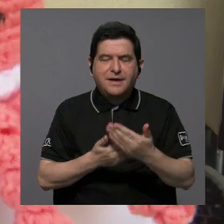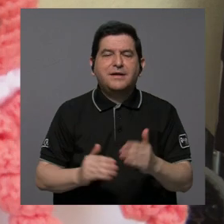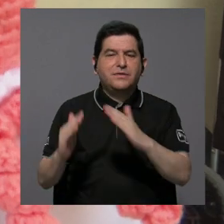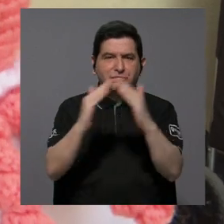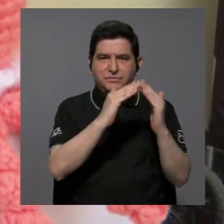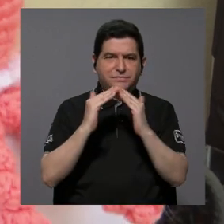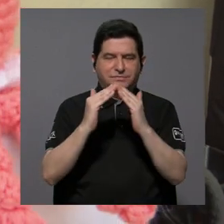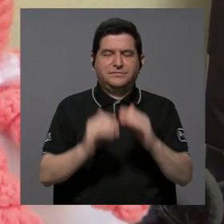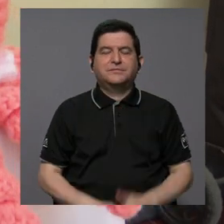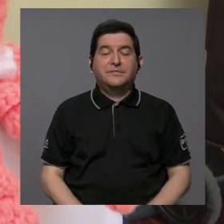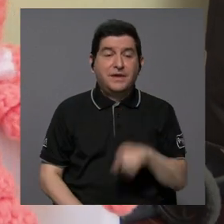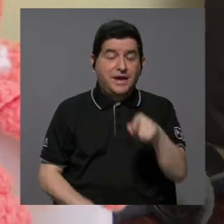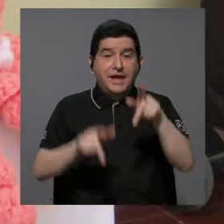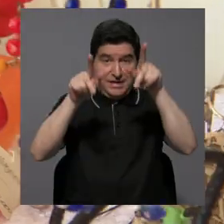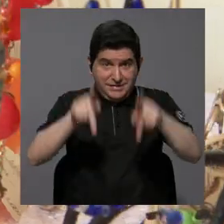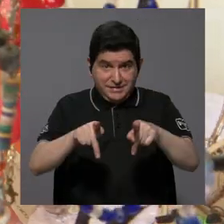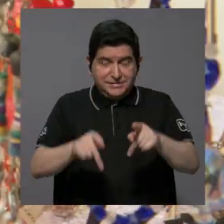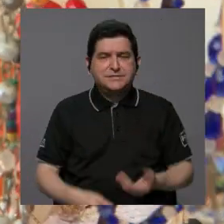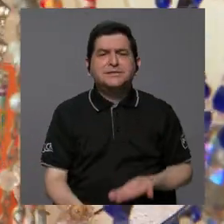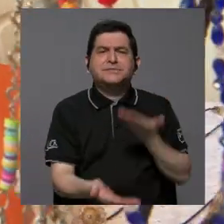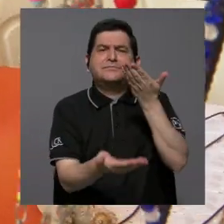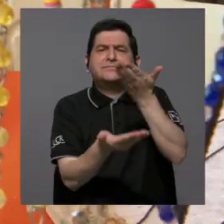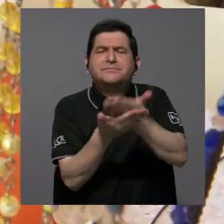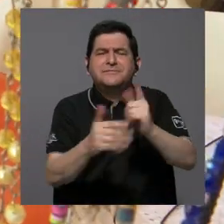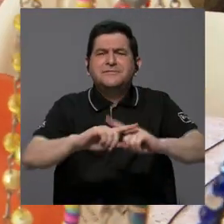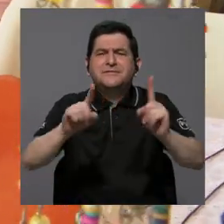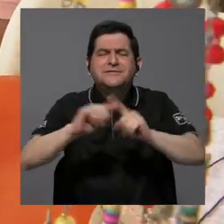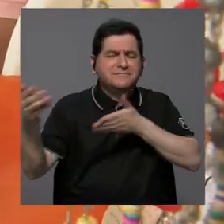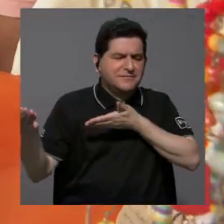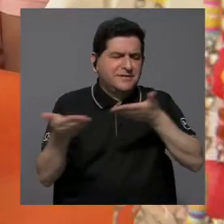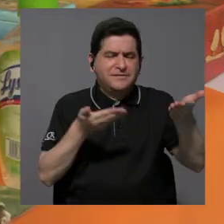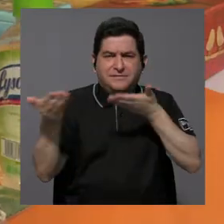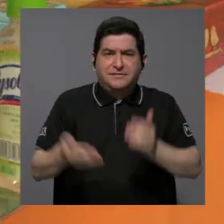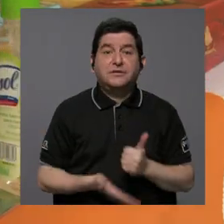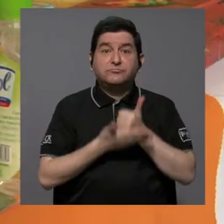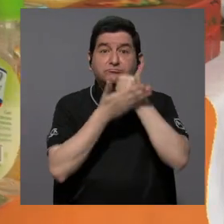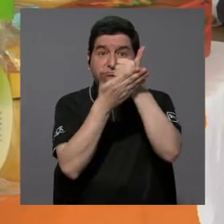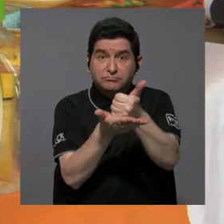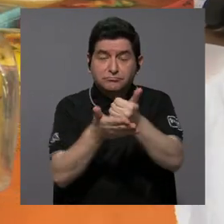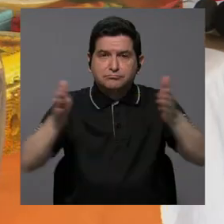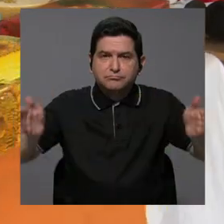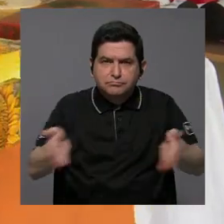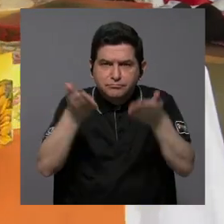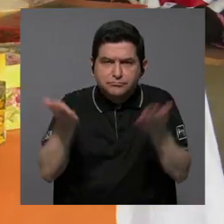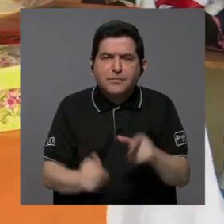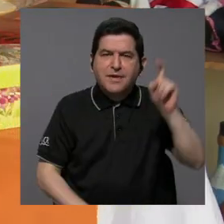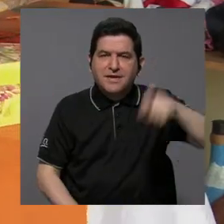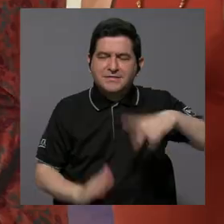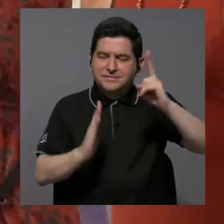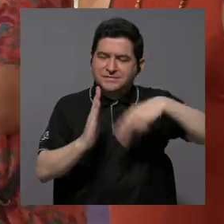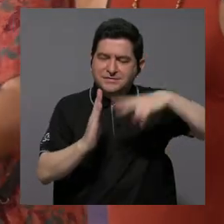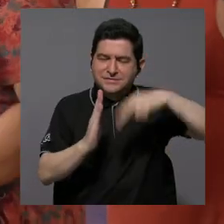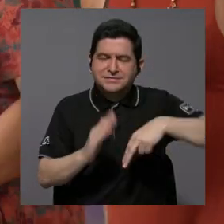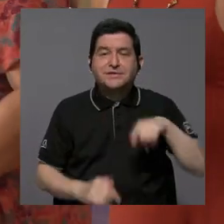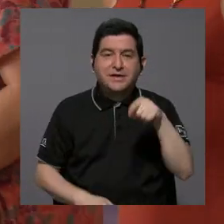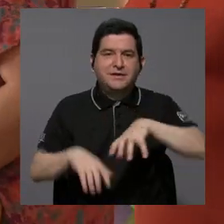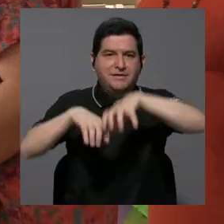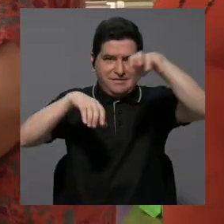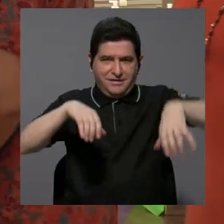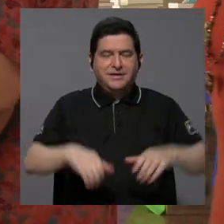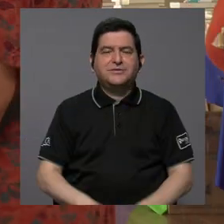Esta cantidad de personas ofrece una cantidad de servicios que ayudan a promover una necesaria lectura en este canto.